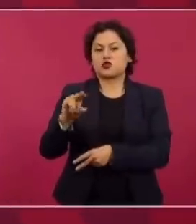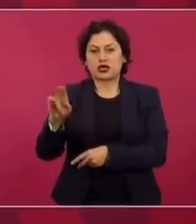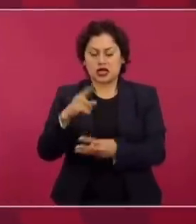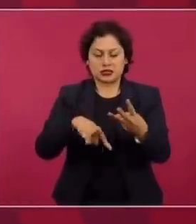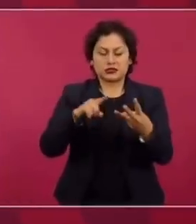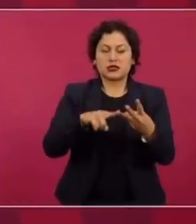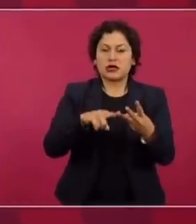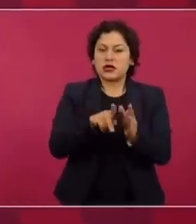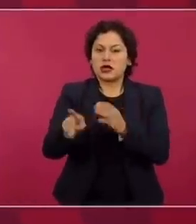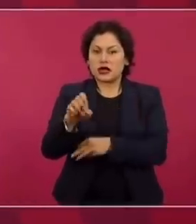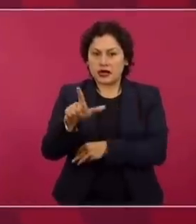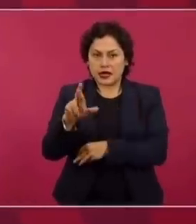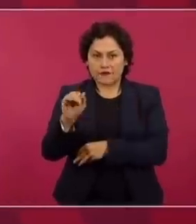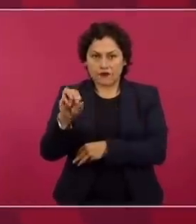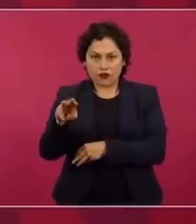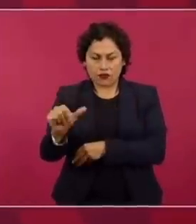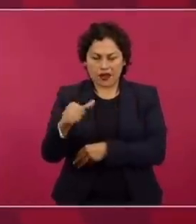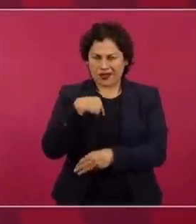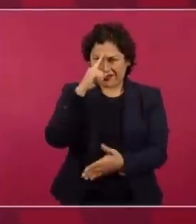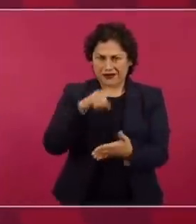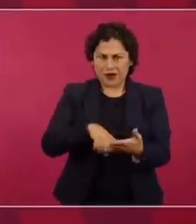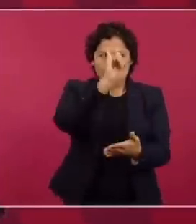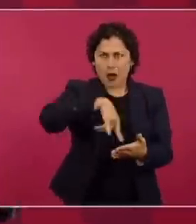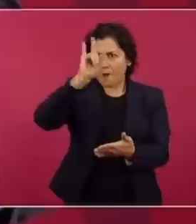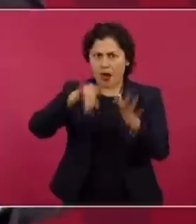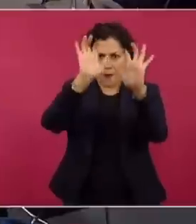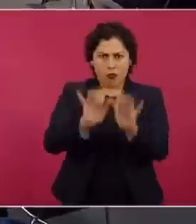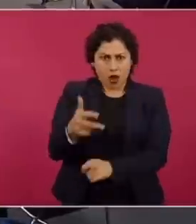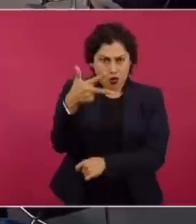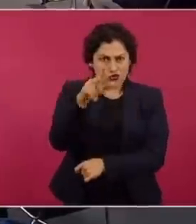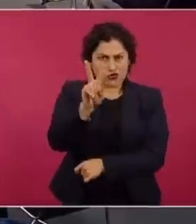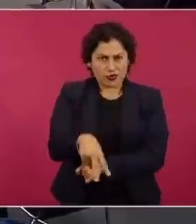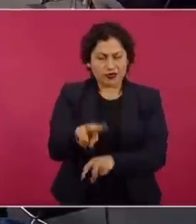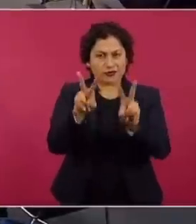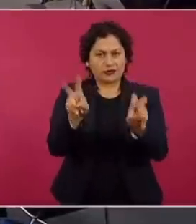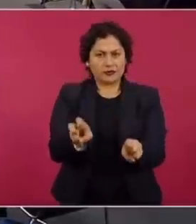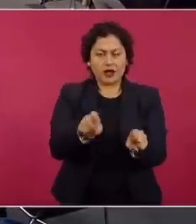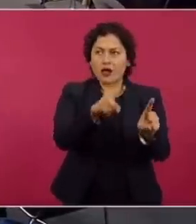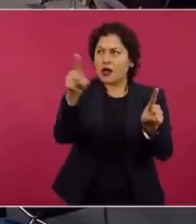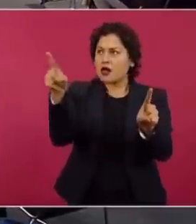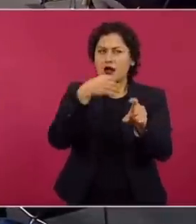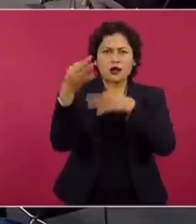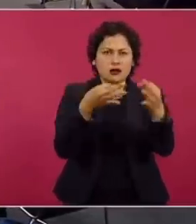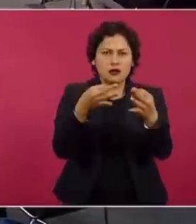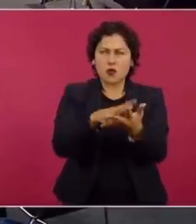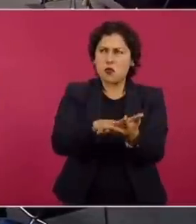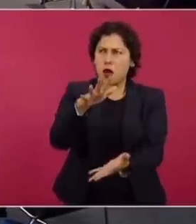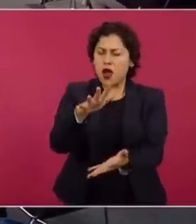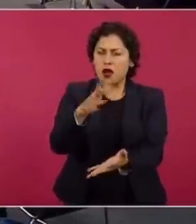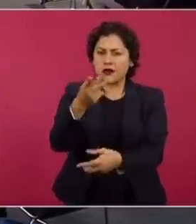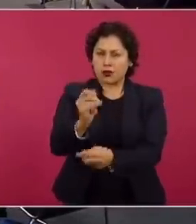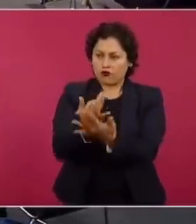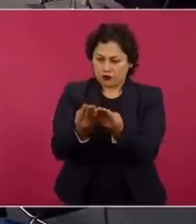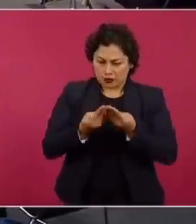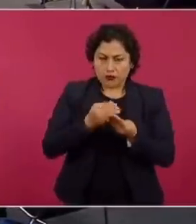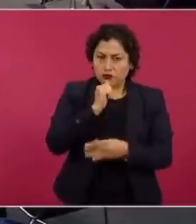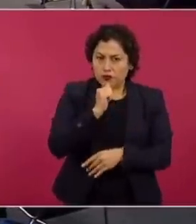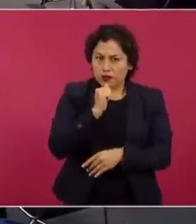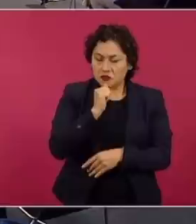Reforma… Creo que lo trae de ocho columnas, a ver, y todavía no tenemos información, pero ya lo dan como